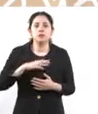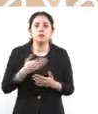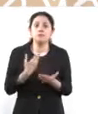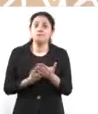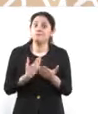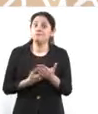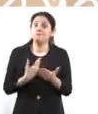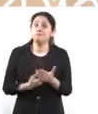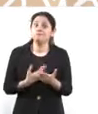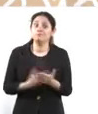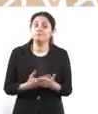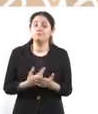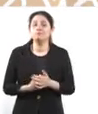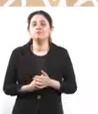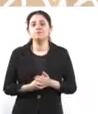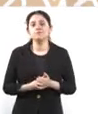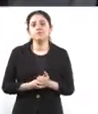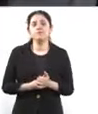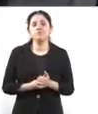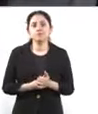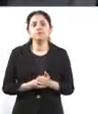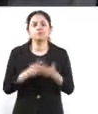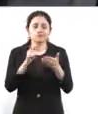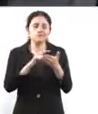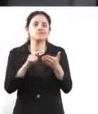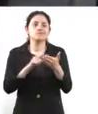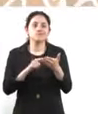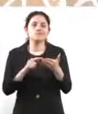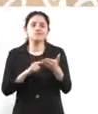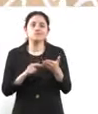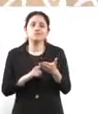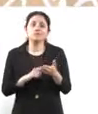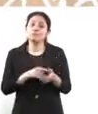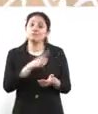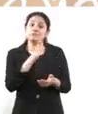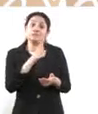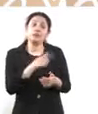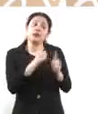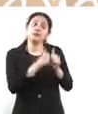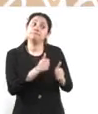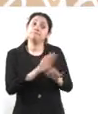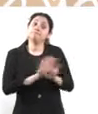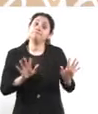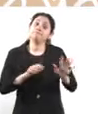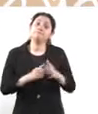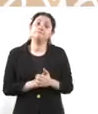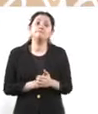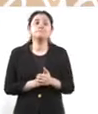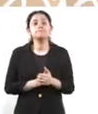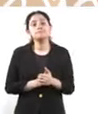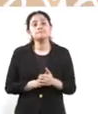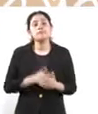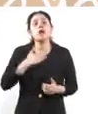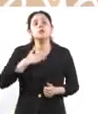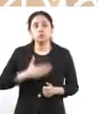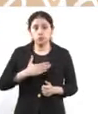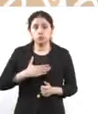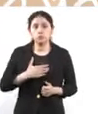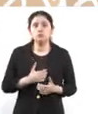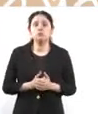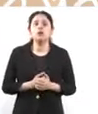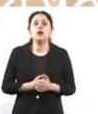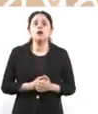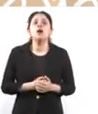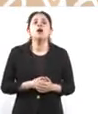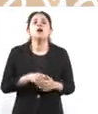juez dice, tienen que pasar todo su juicio en prisión. Si es justificada, entonces está criterio